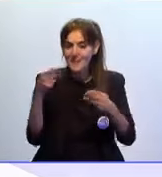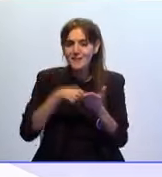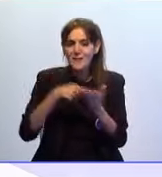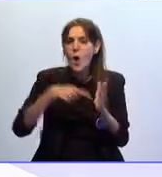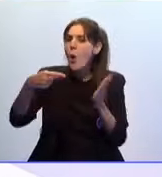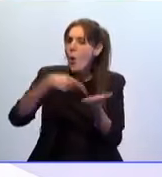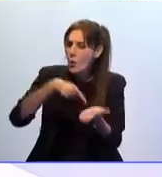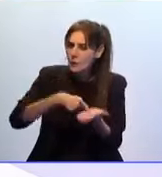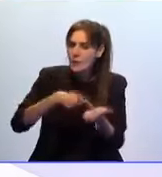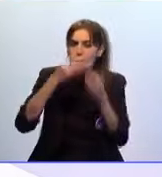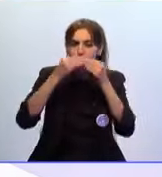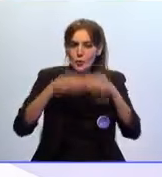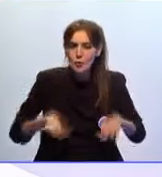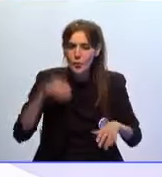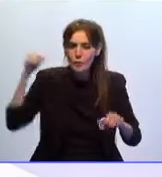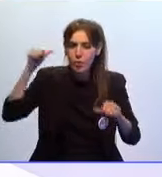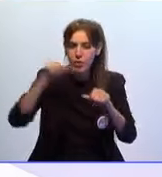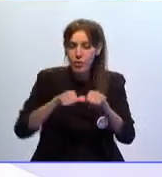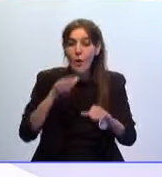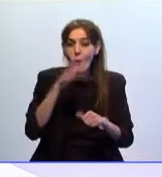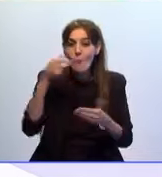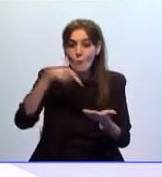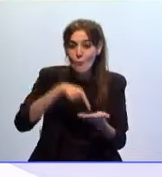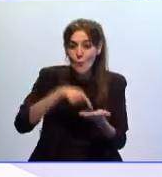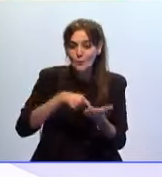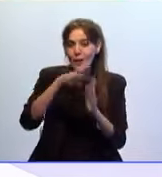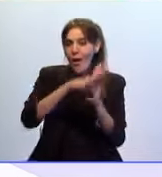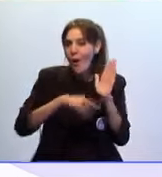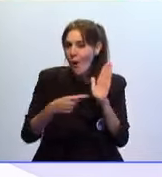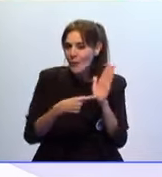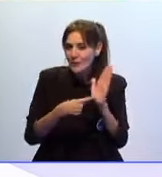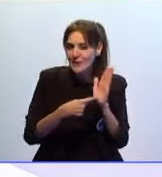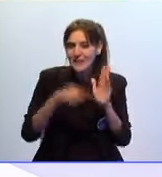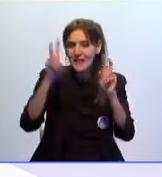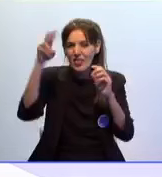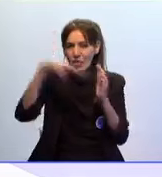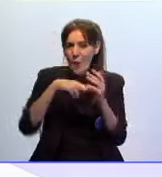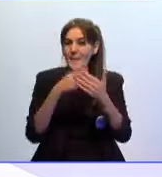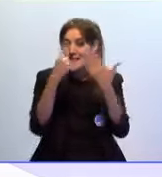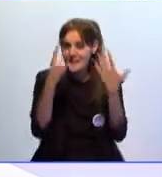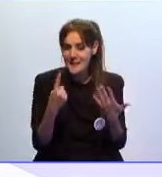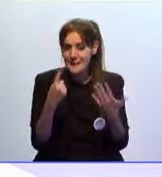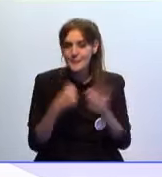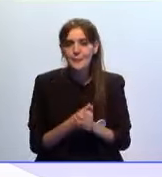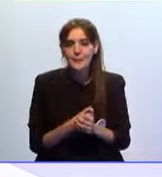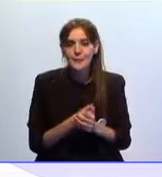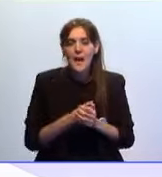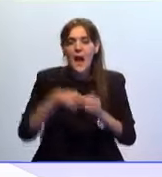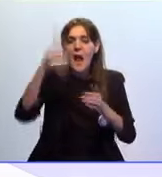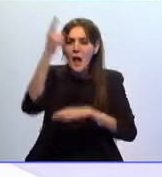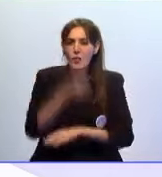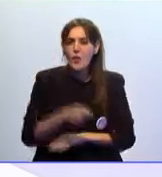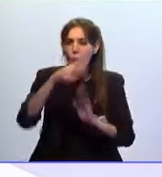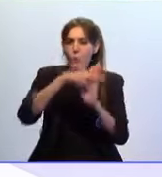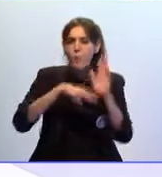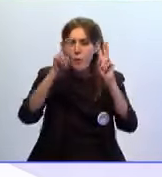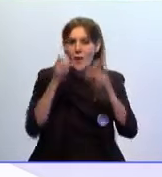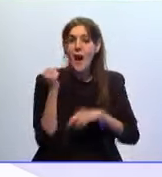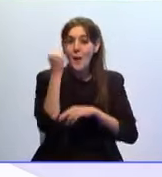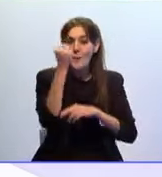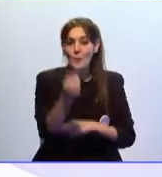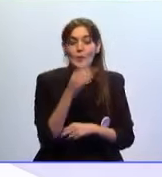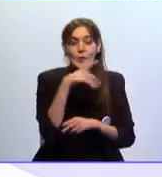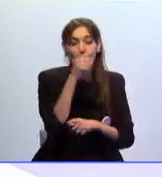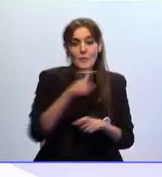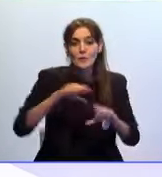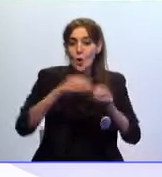una reivindicación histórica de este sector cuyo último reglamento databa de 2006. La nueva ordenanza ha sido apoyada